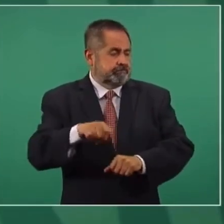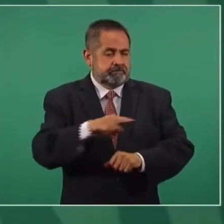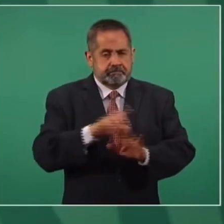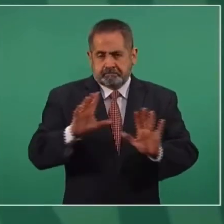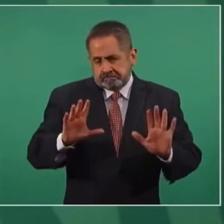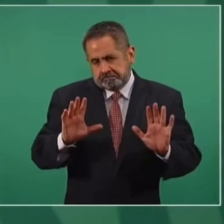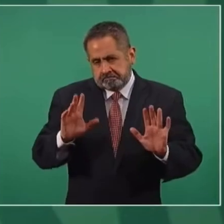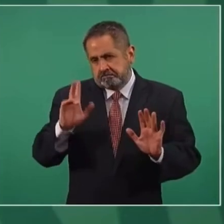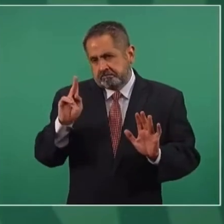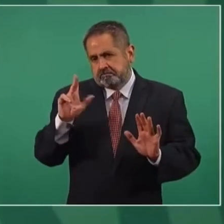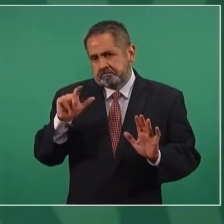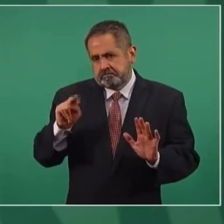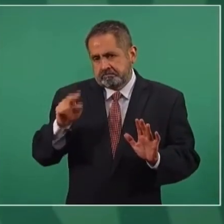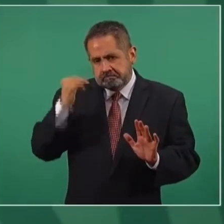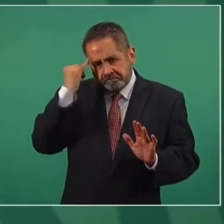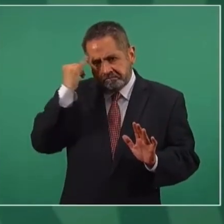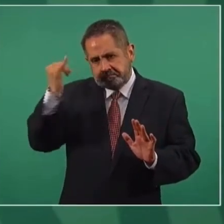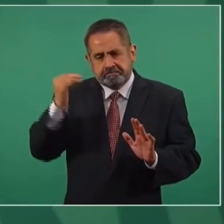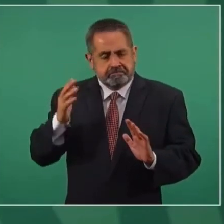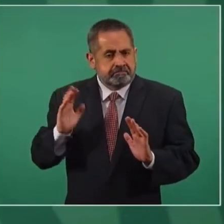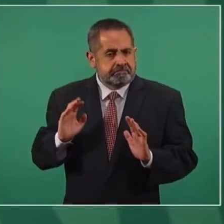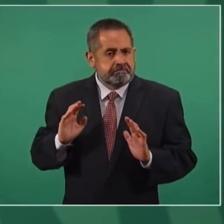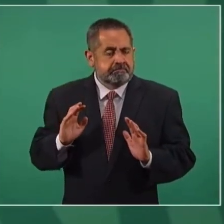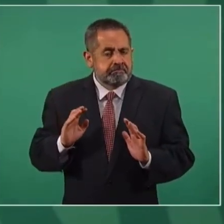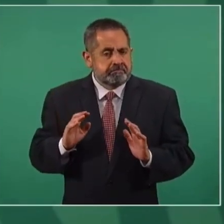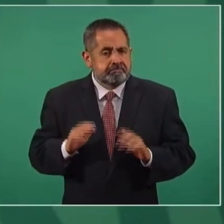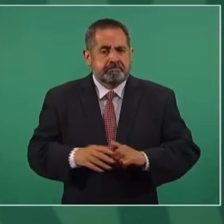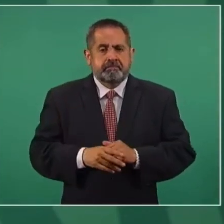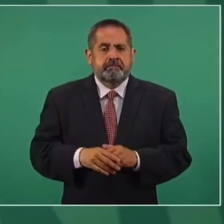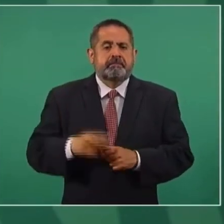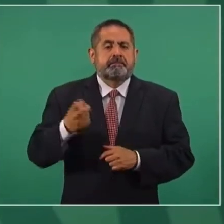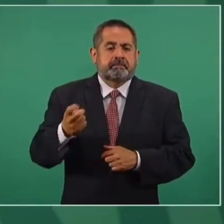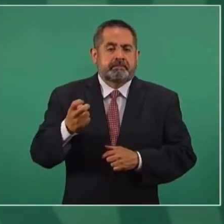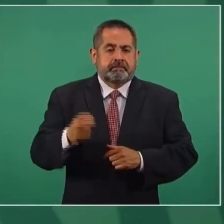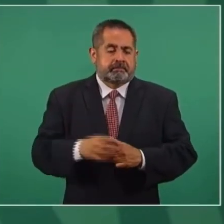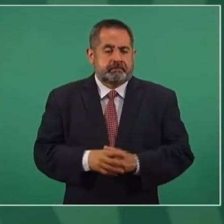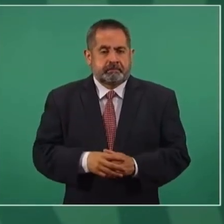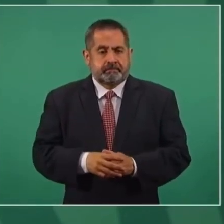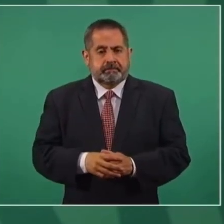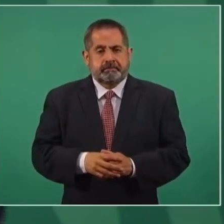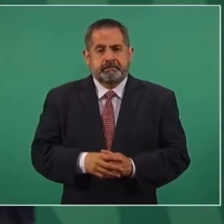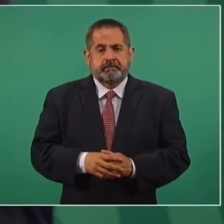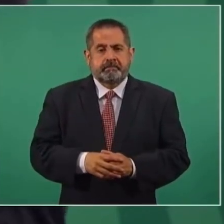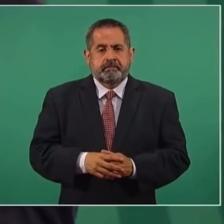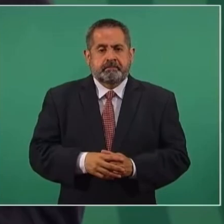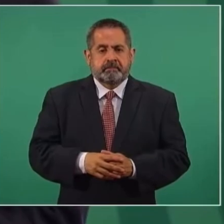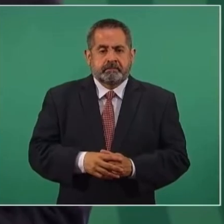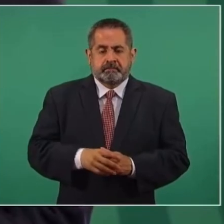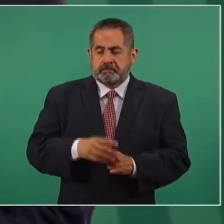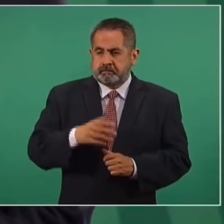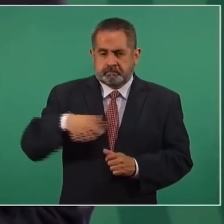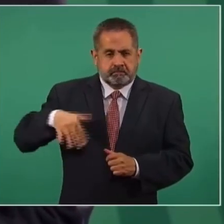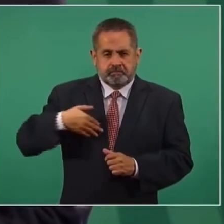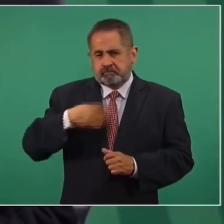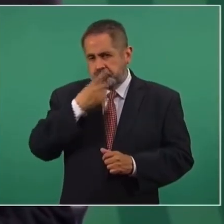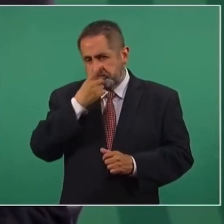general. Por eso, les decía,